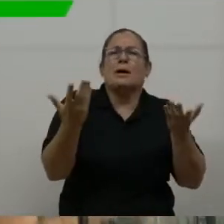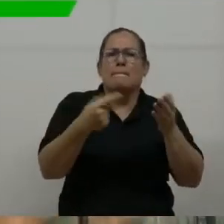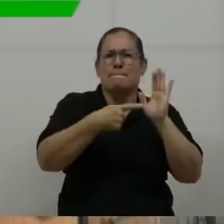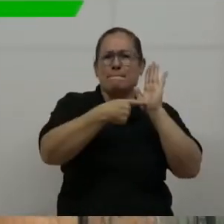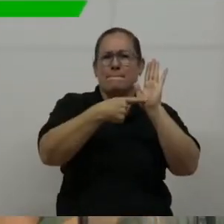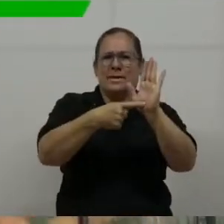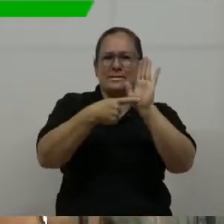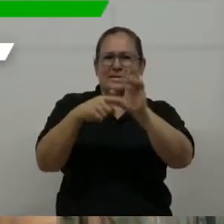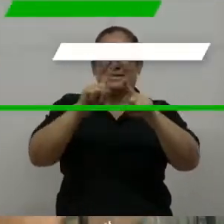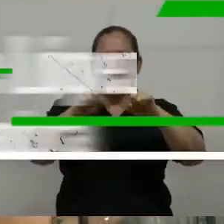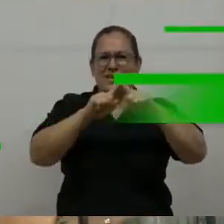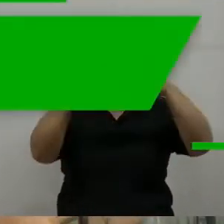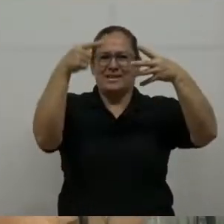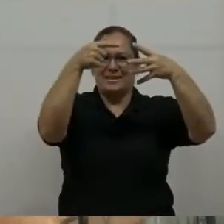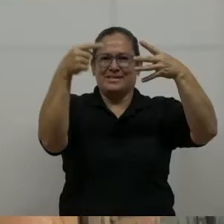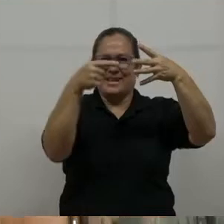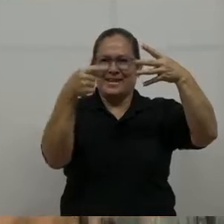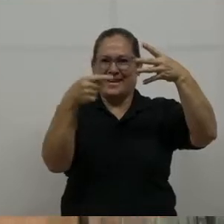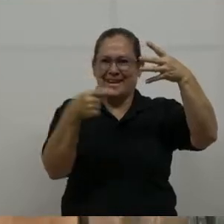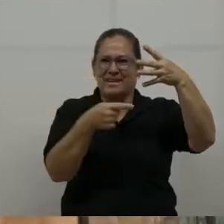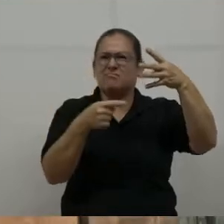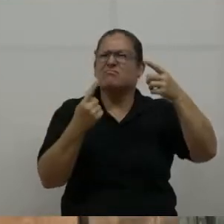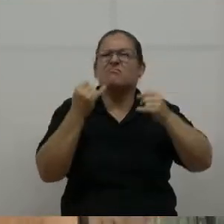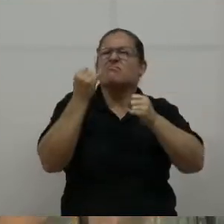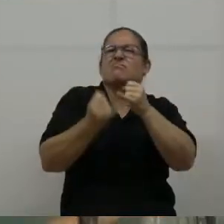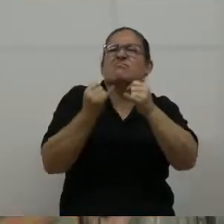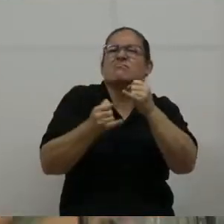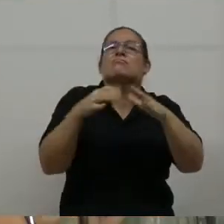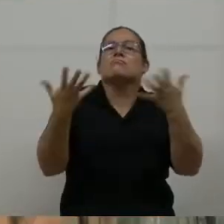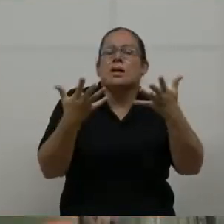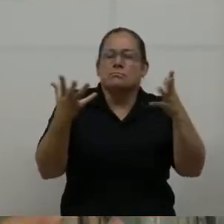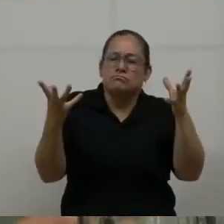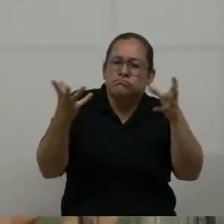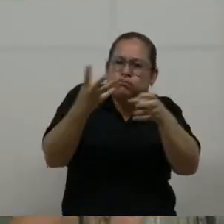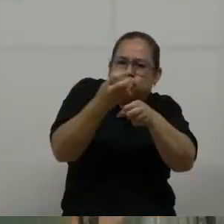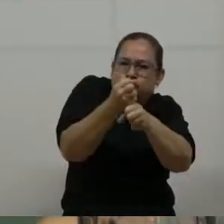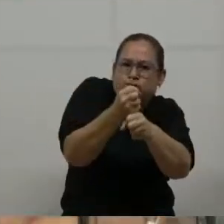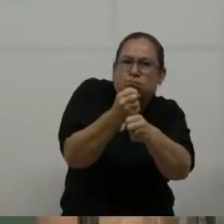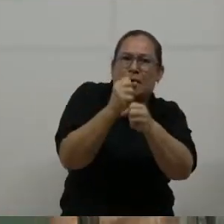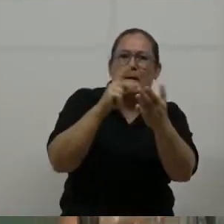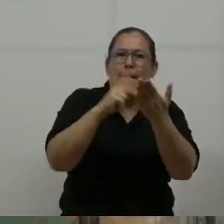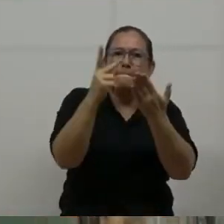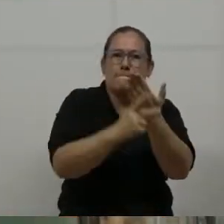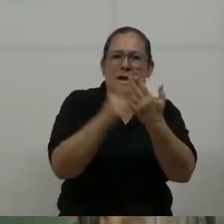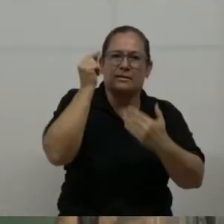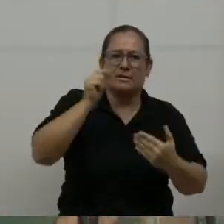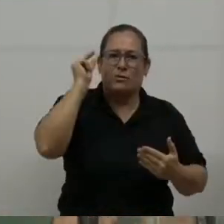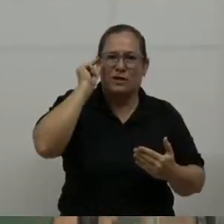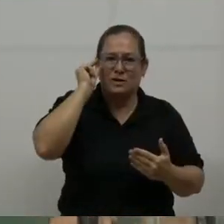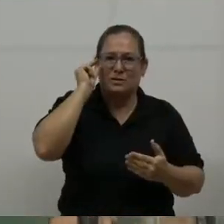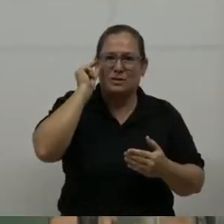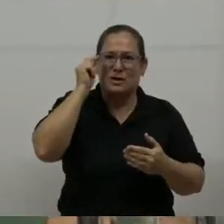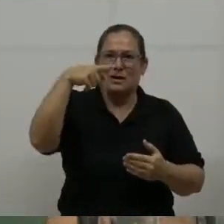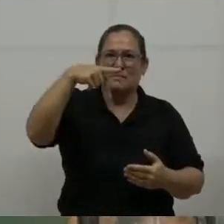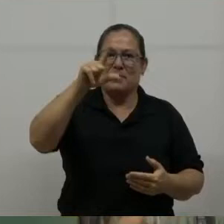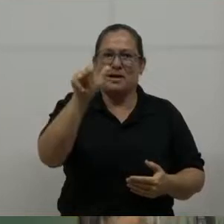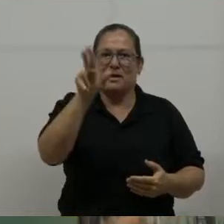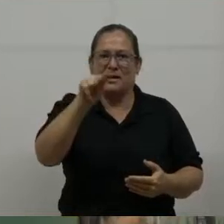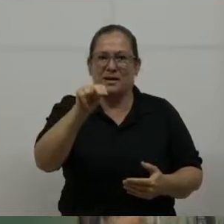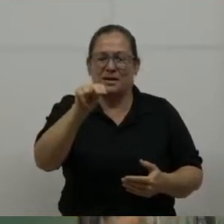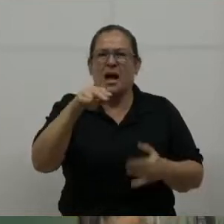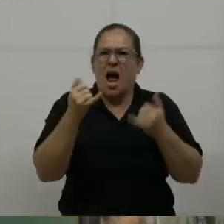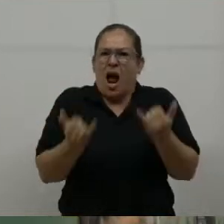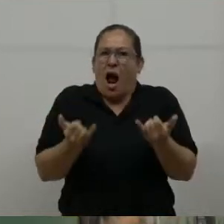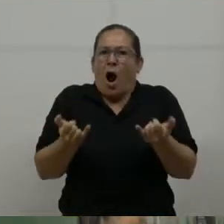uno de estos ejes que van a terminar conformando el plan de gobierno liberacionista. En esta tarde queremos